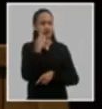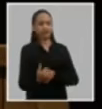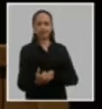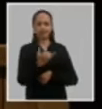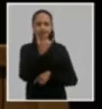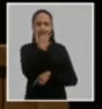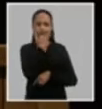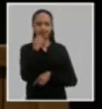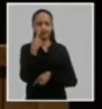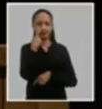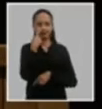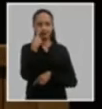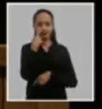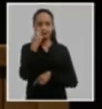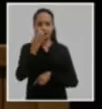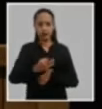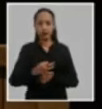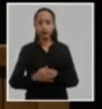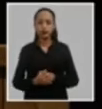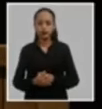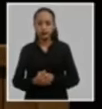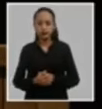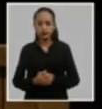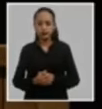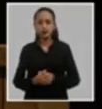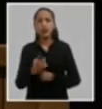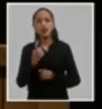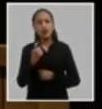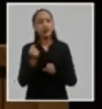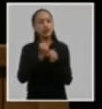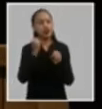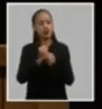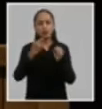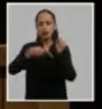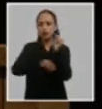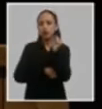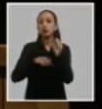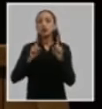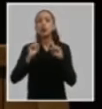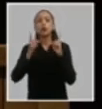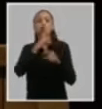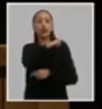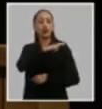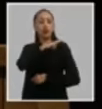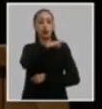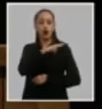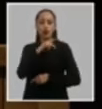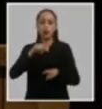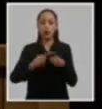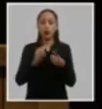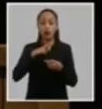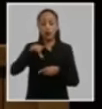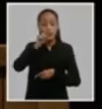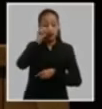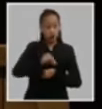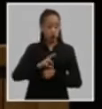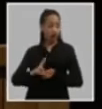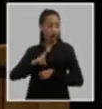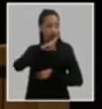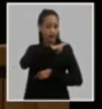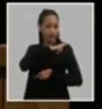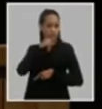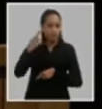en la construcción de la política de cuadros como consecuencia de lo cual ha existido una insuficiente reserva de sustitutos